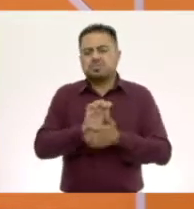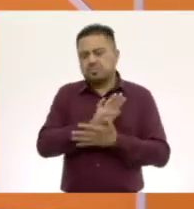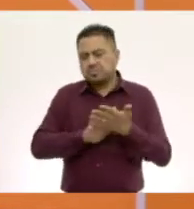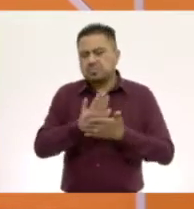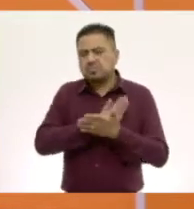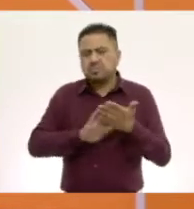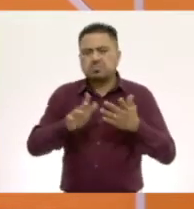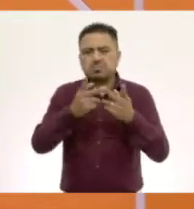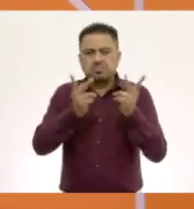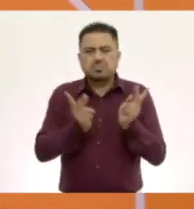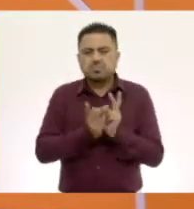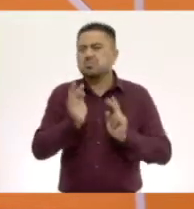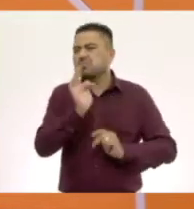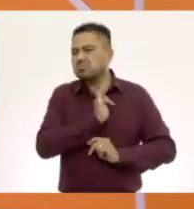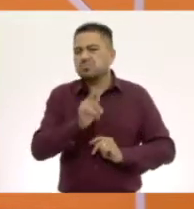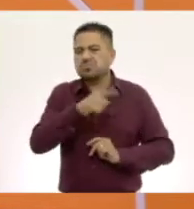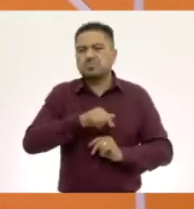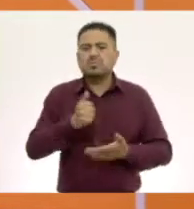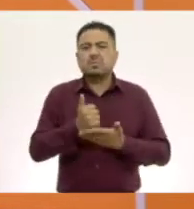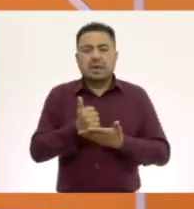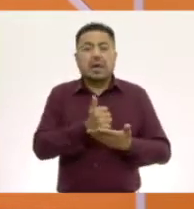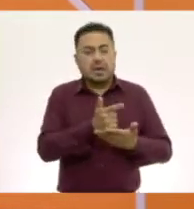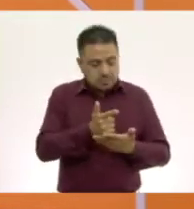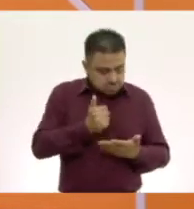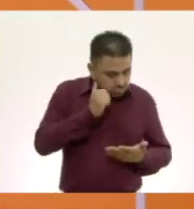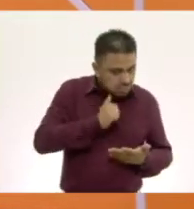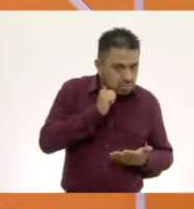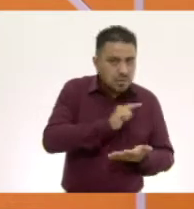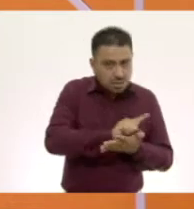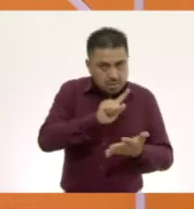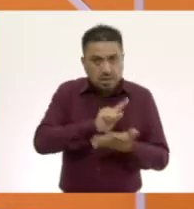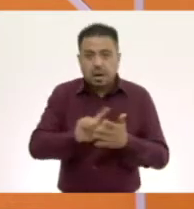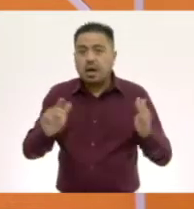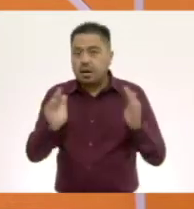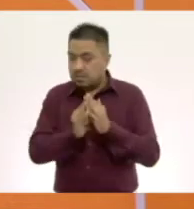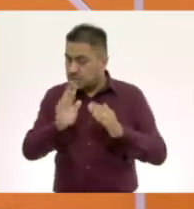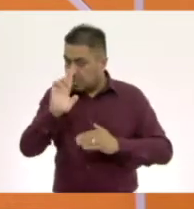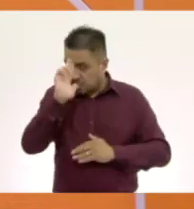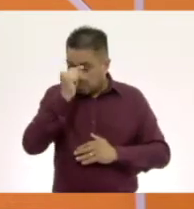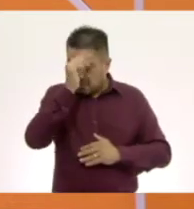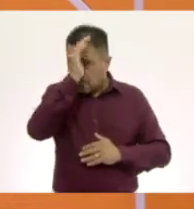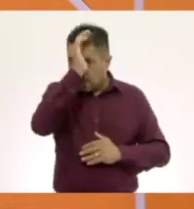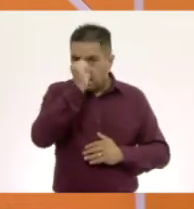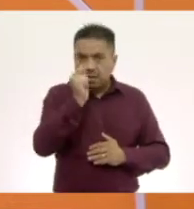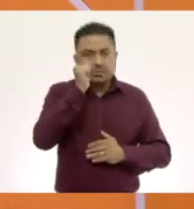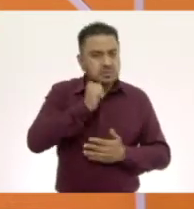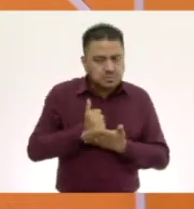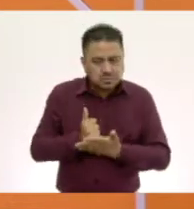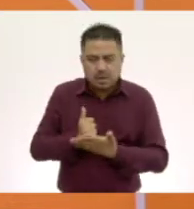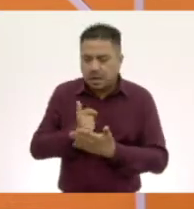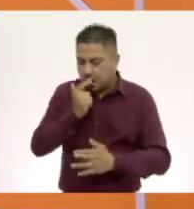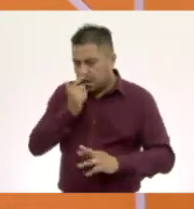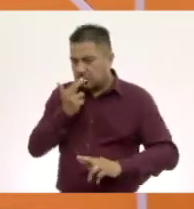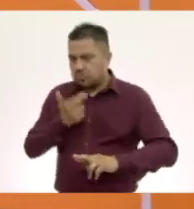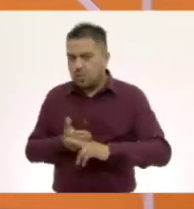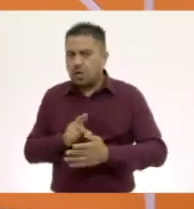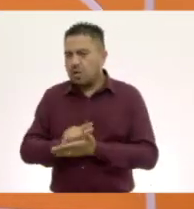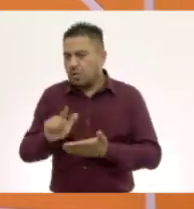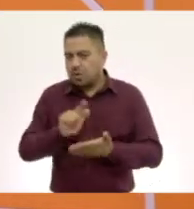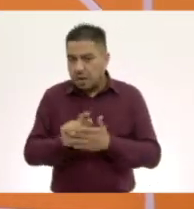los trastes. Hay que ayudar a la casa a hacer la limpieza. Recuerden, ayudar siempre en las responsabilidades de la casa.